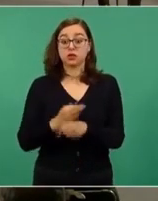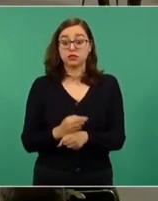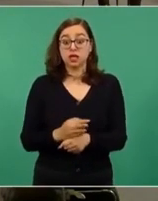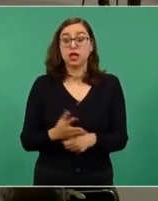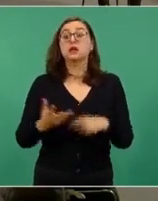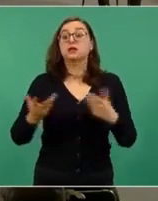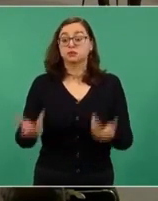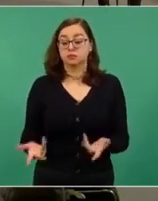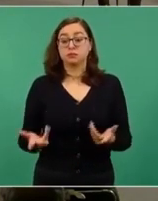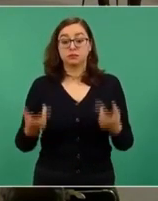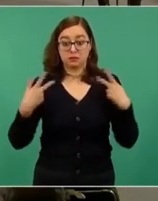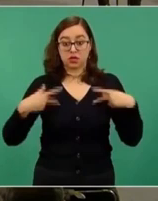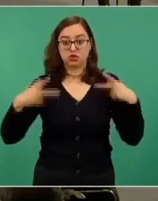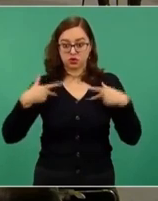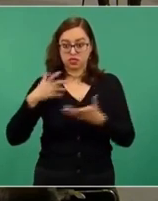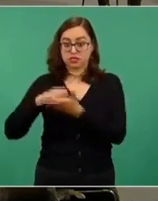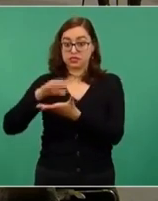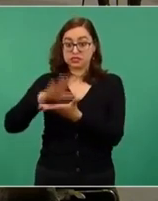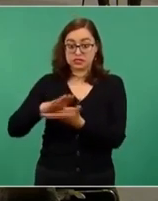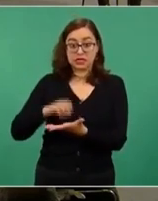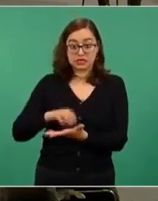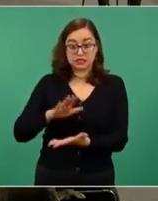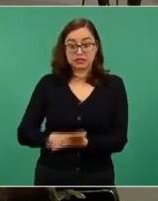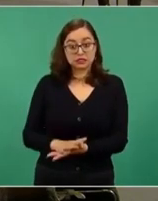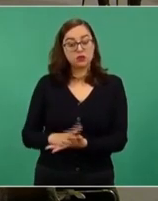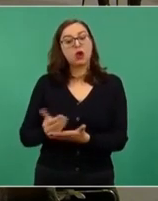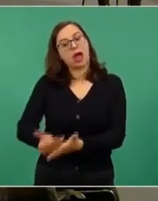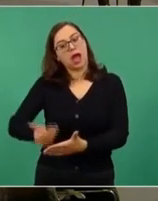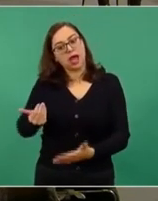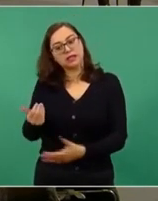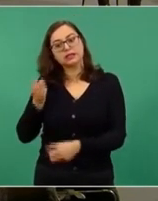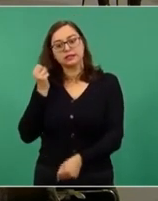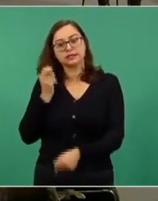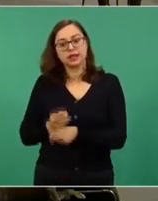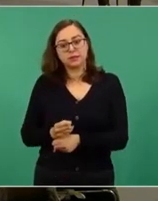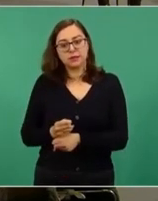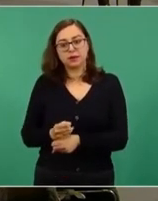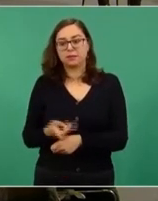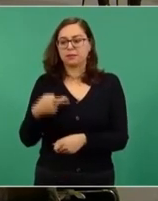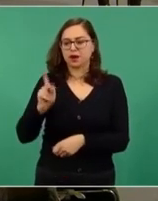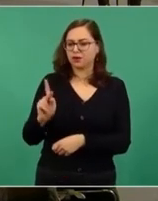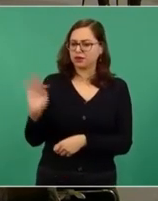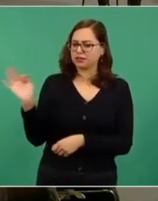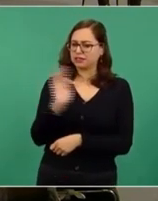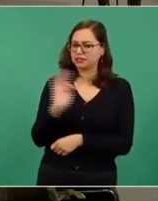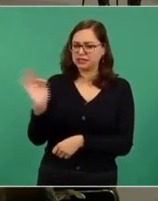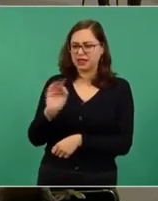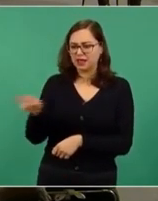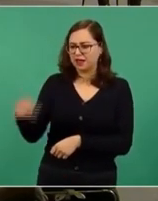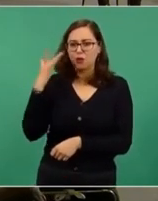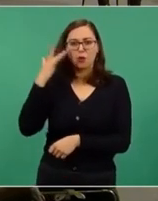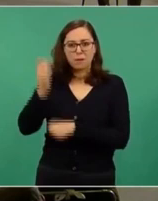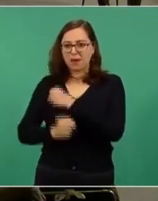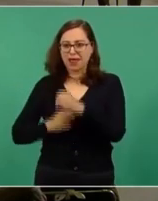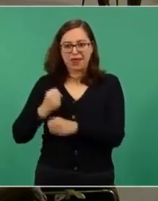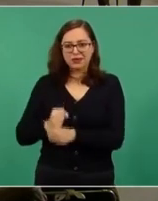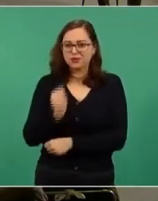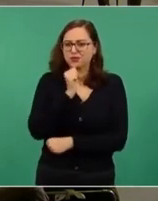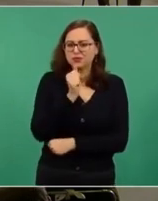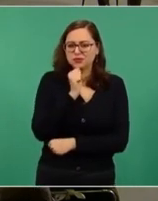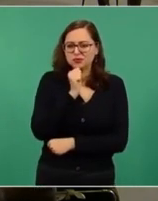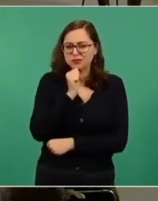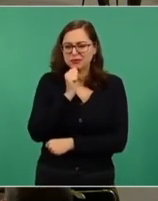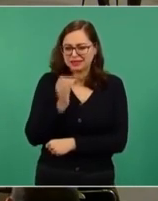que han adelantado su registro. Si llegan a un módulo y todavía no era el tiempo, de todos modos se les da la atención y se